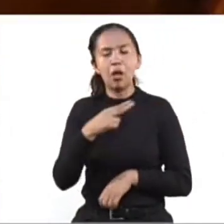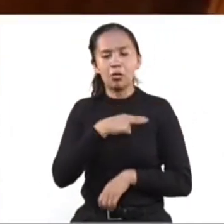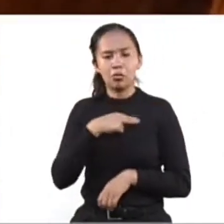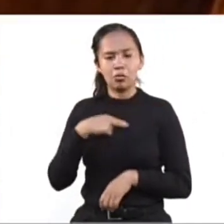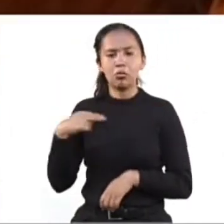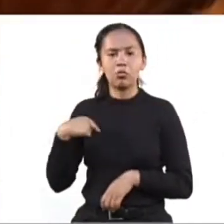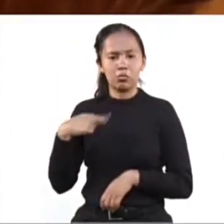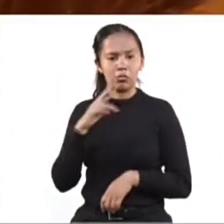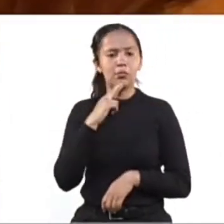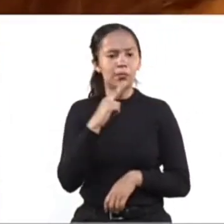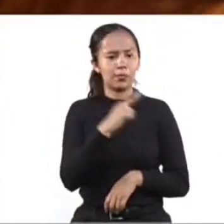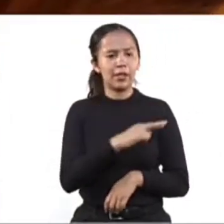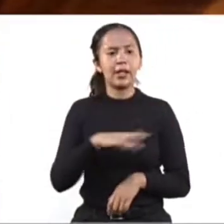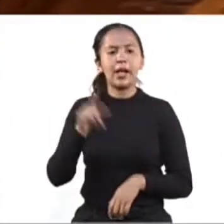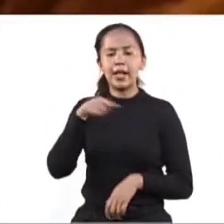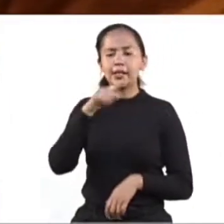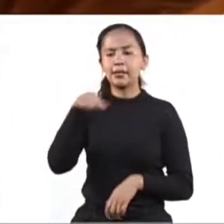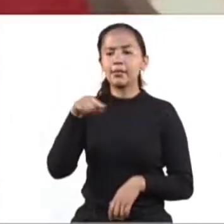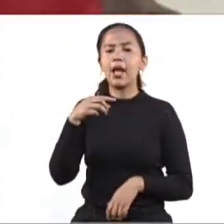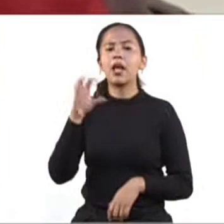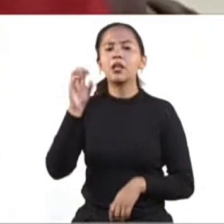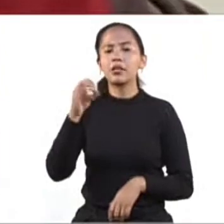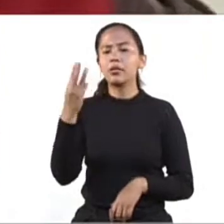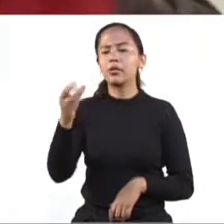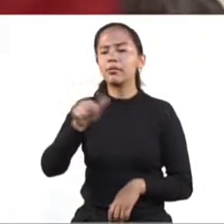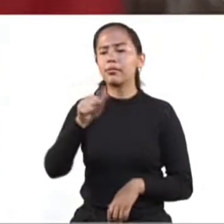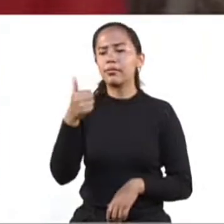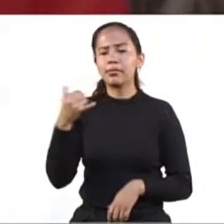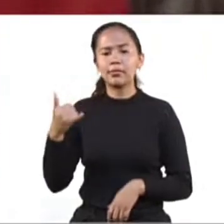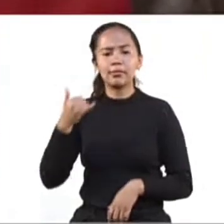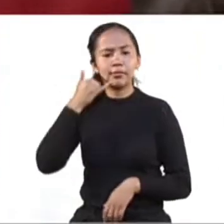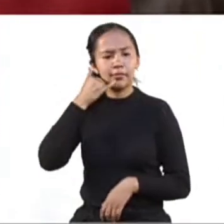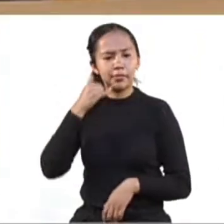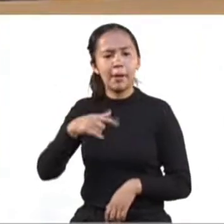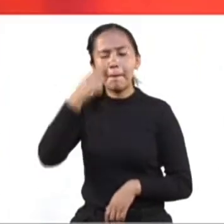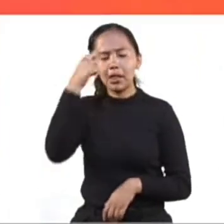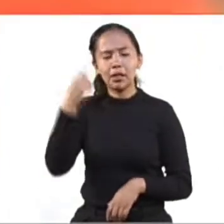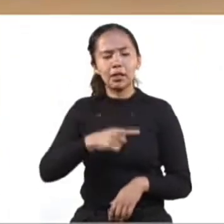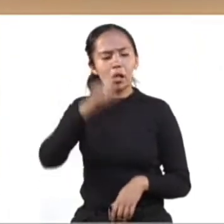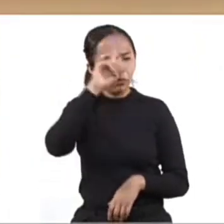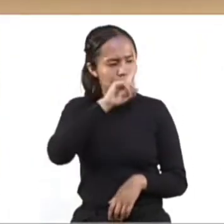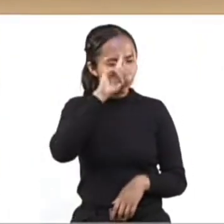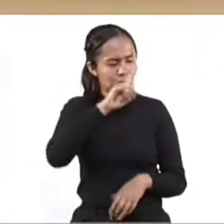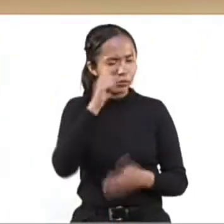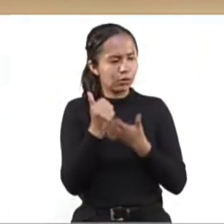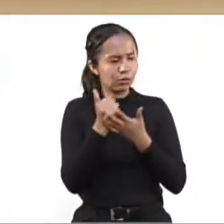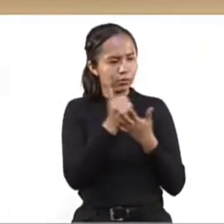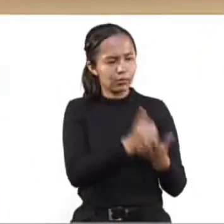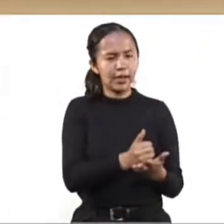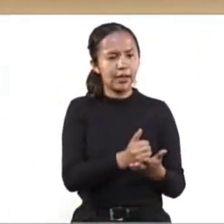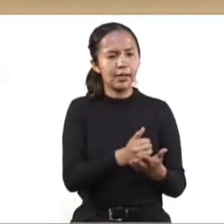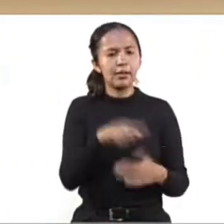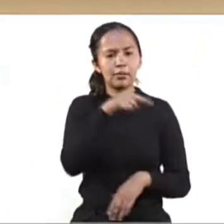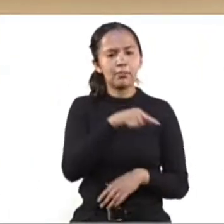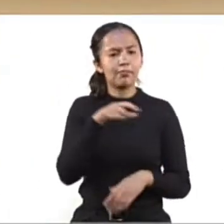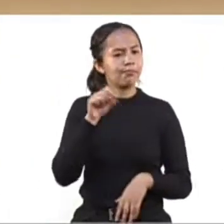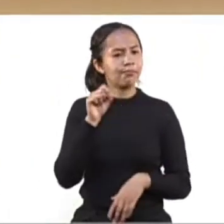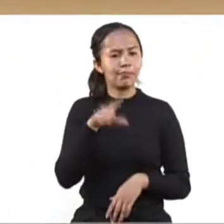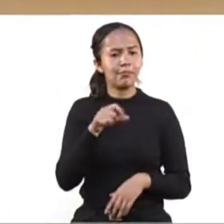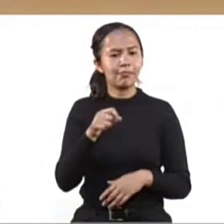asterisco 0 311 o comunícate al chat de Locatel para recibir asesoría en tiempo real y encontrar una solución.